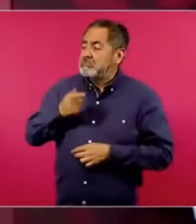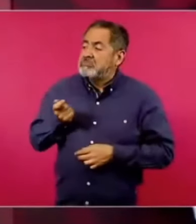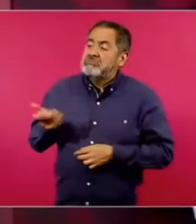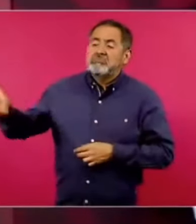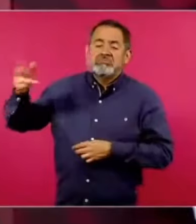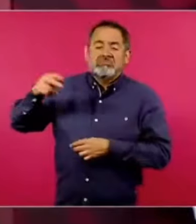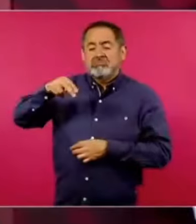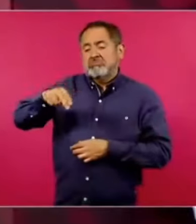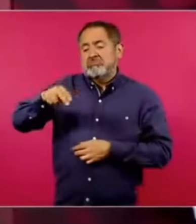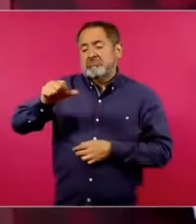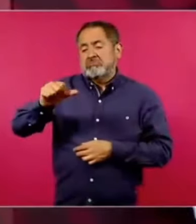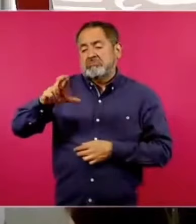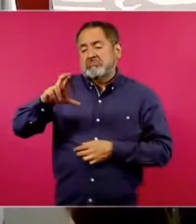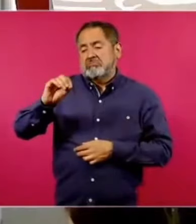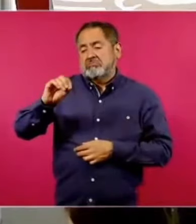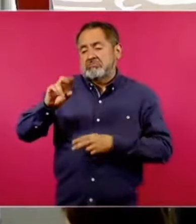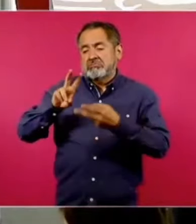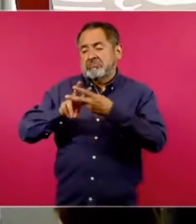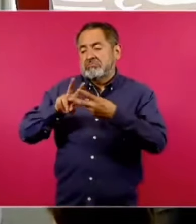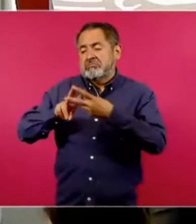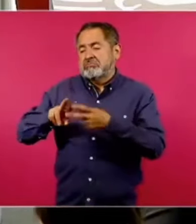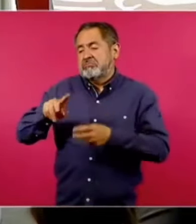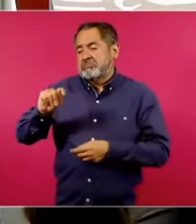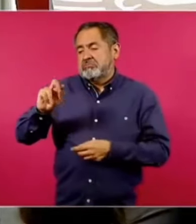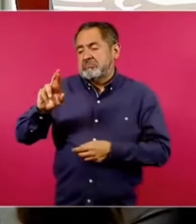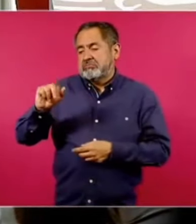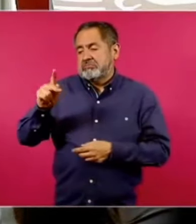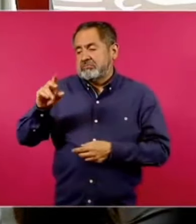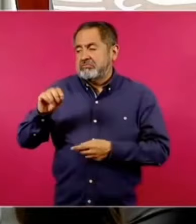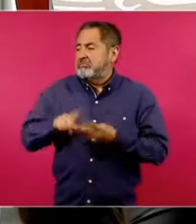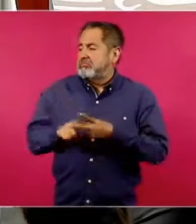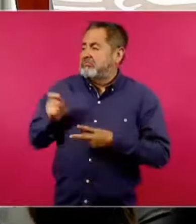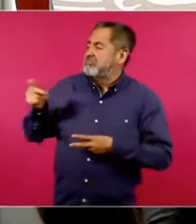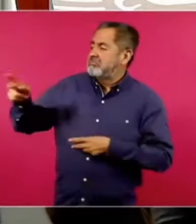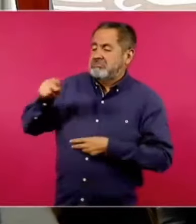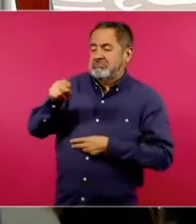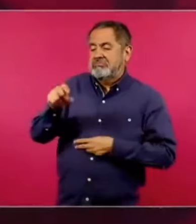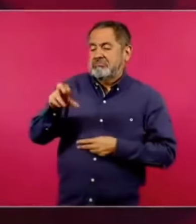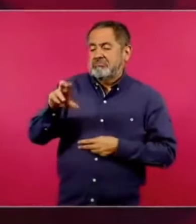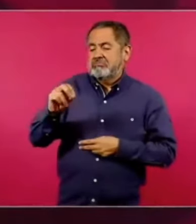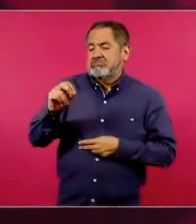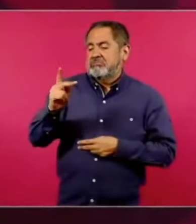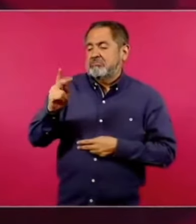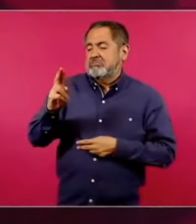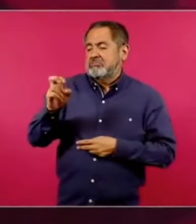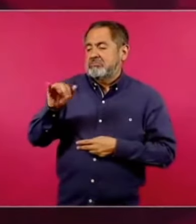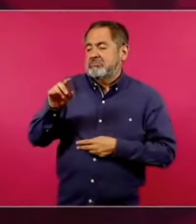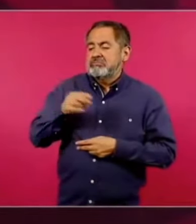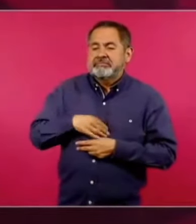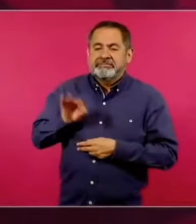o sembrar la sospecha